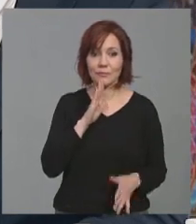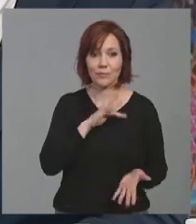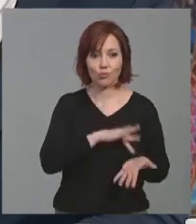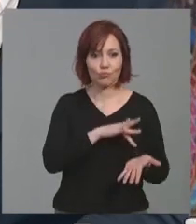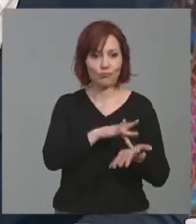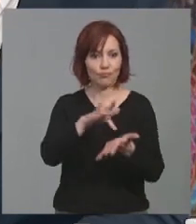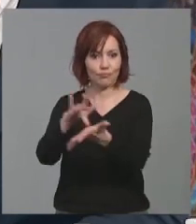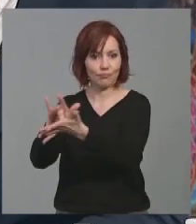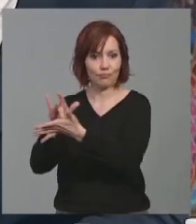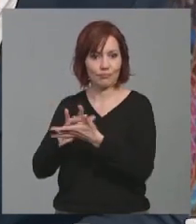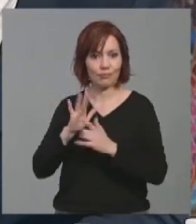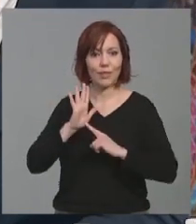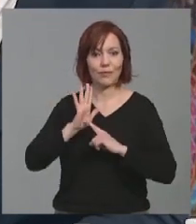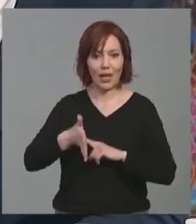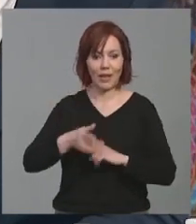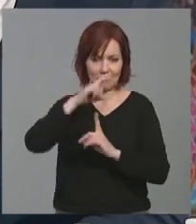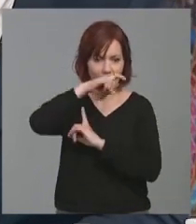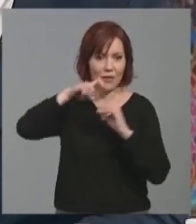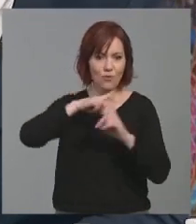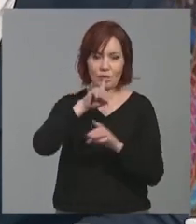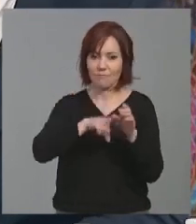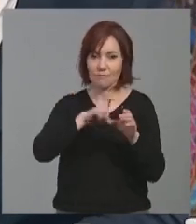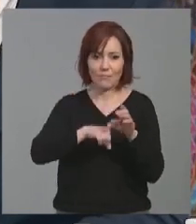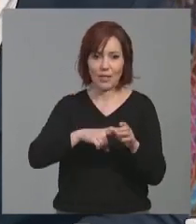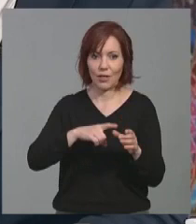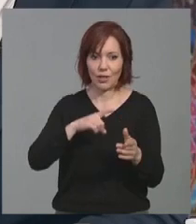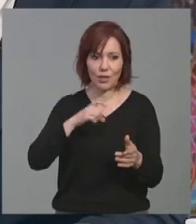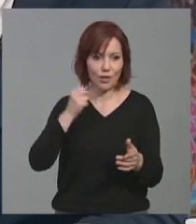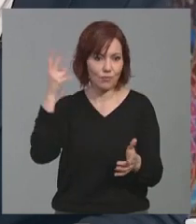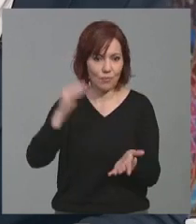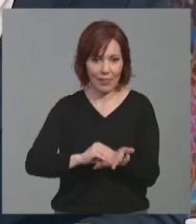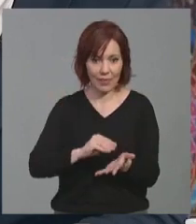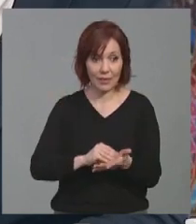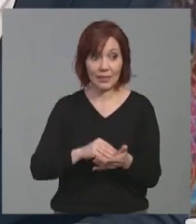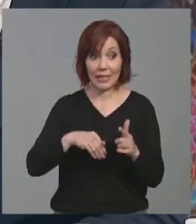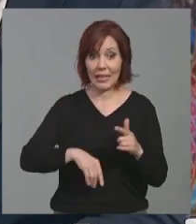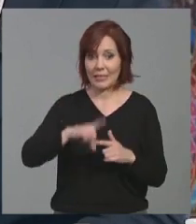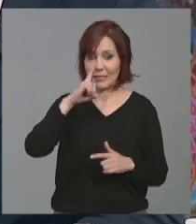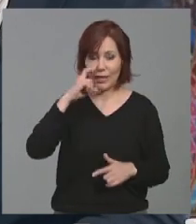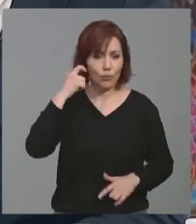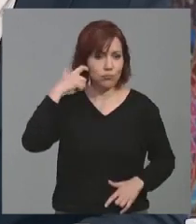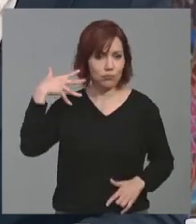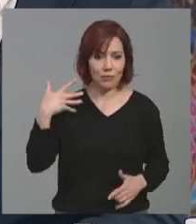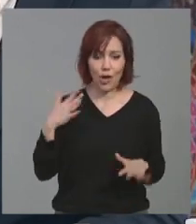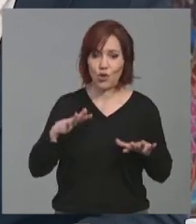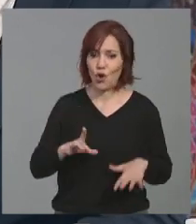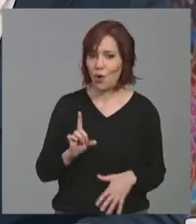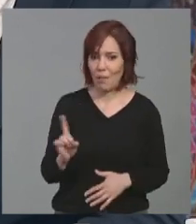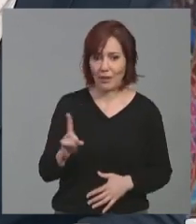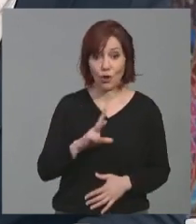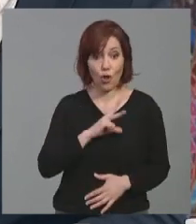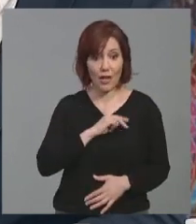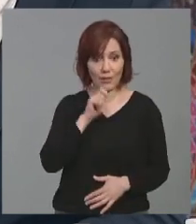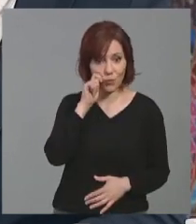turismo, en muchos Fitur, y para Caravaca ha sido, creo, la edición más importante. No hemos parado ni el concejal de